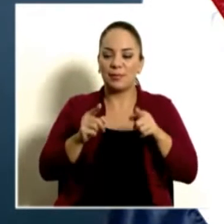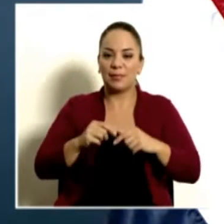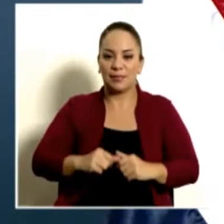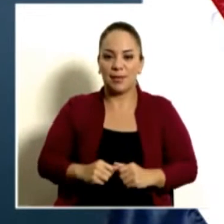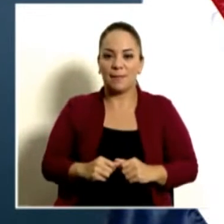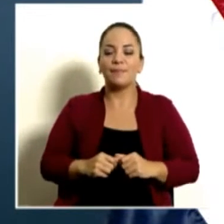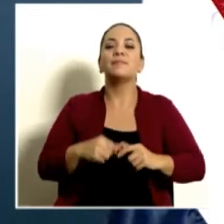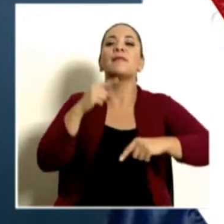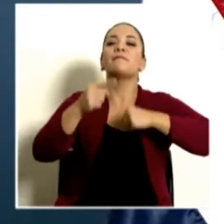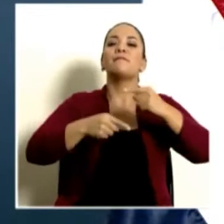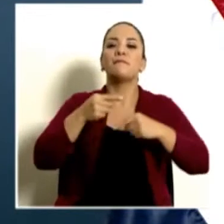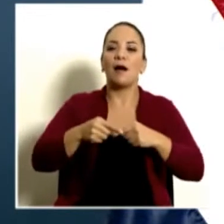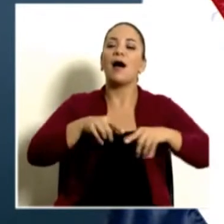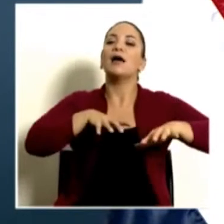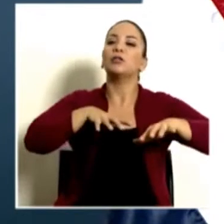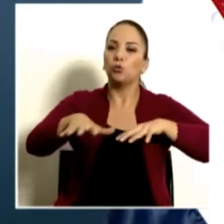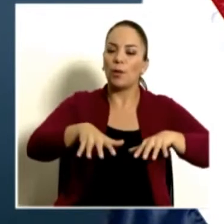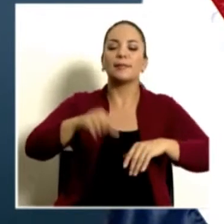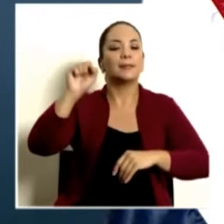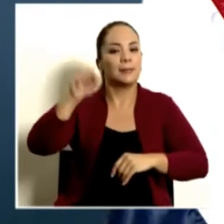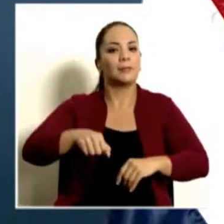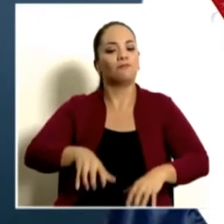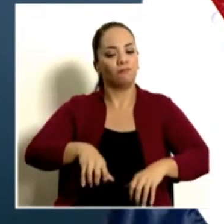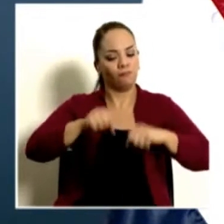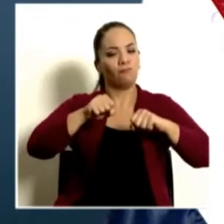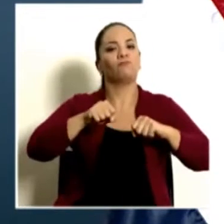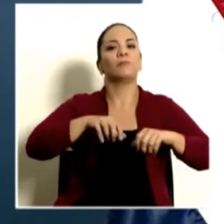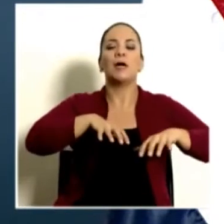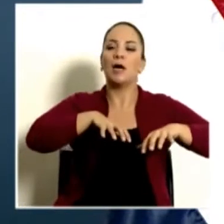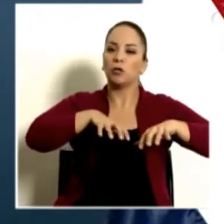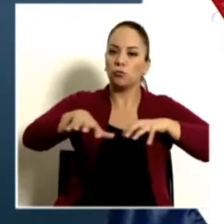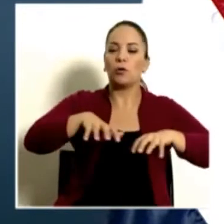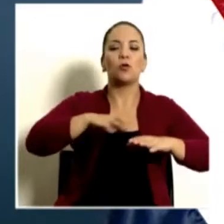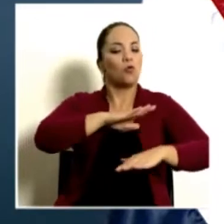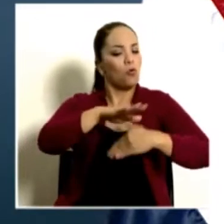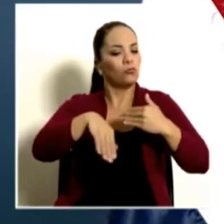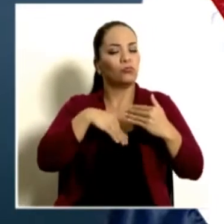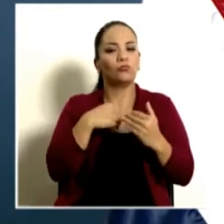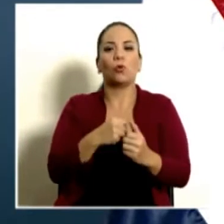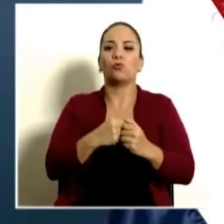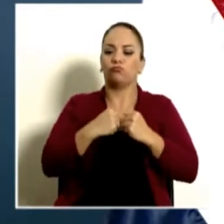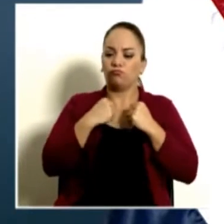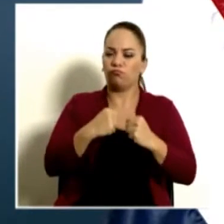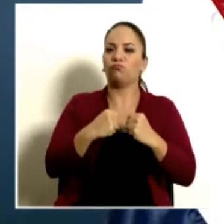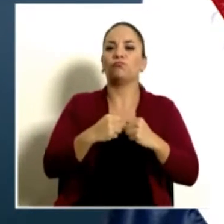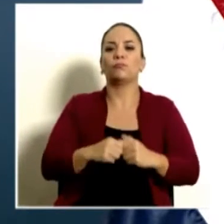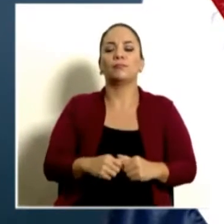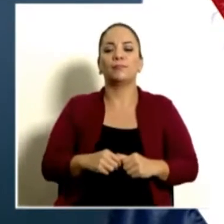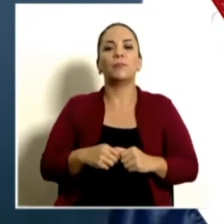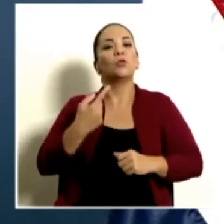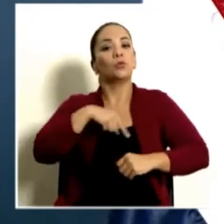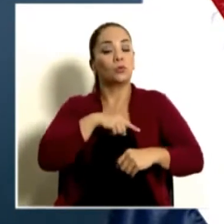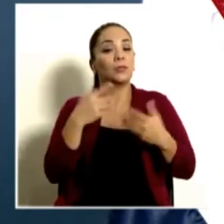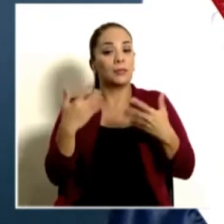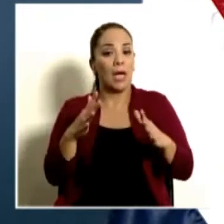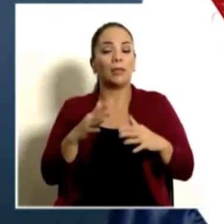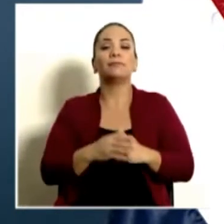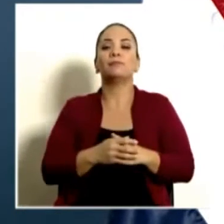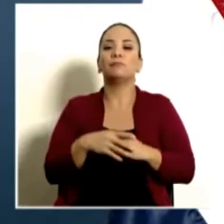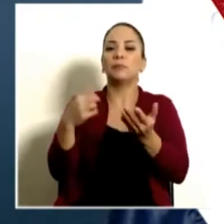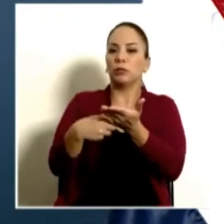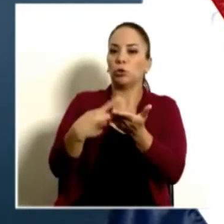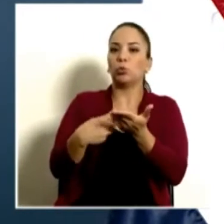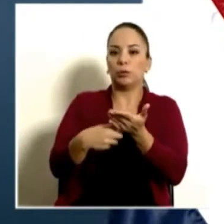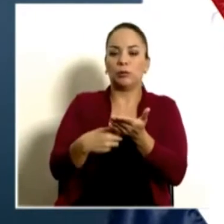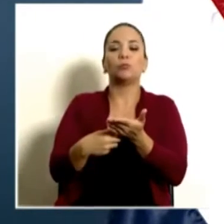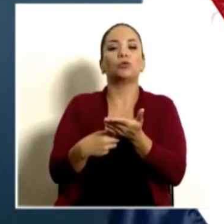va a actuar con toda la fortaleza del caso. De hecho lo discutimos fuera